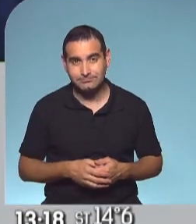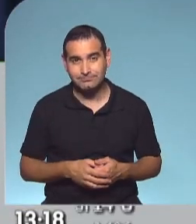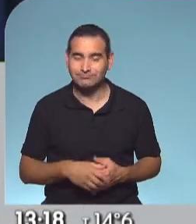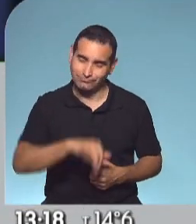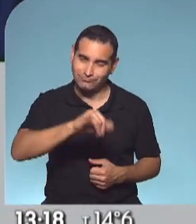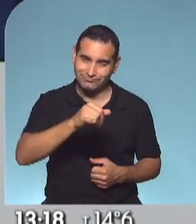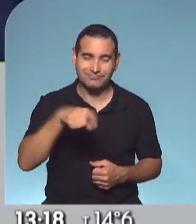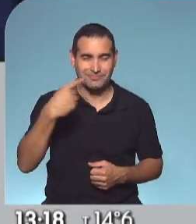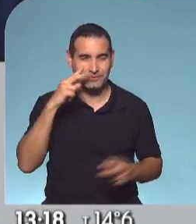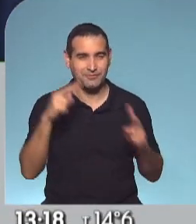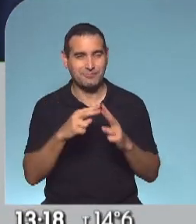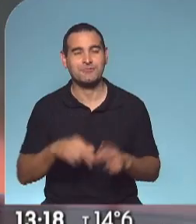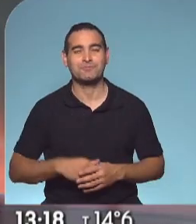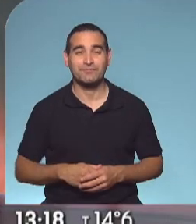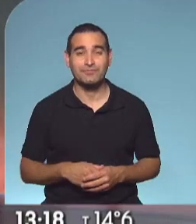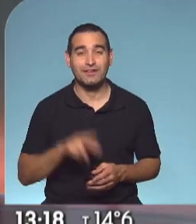Cómo no, hasta mañana. Hasta mañana, Raúl de la Torre. Seguimos ahora.